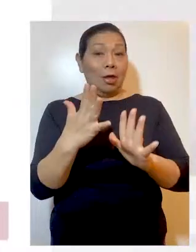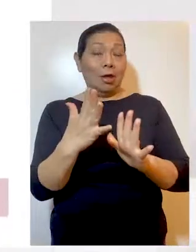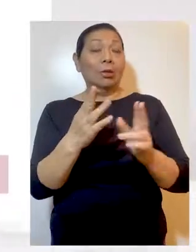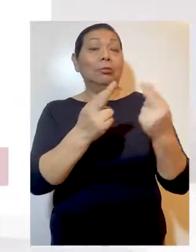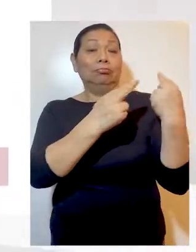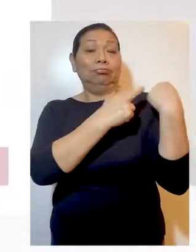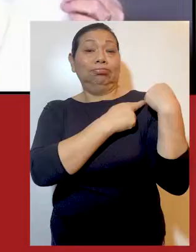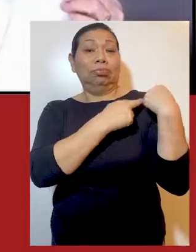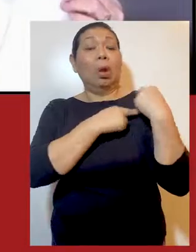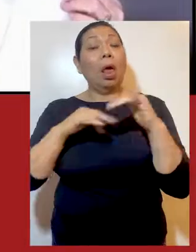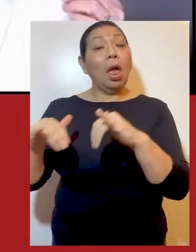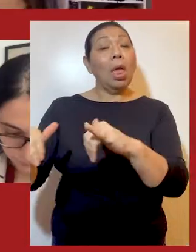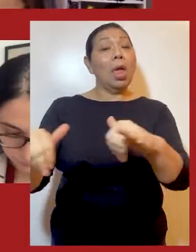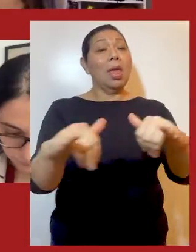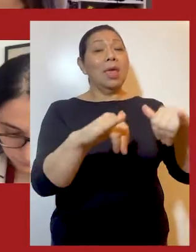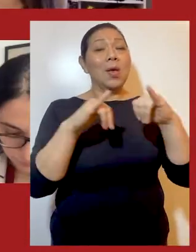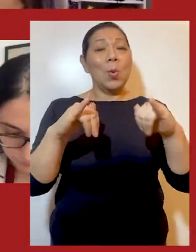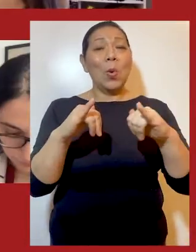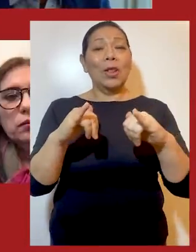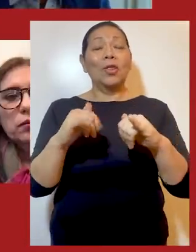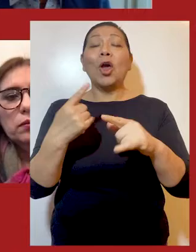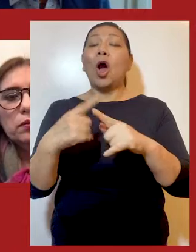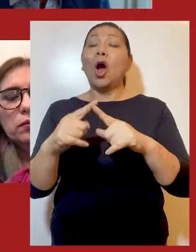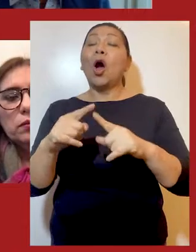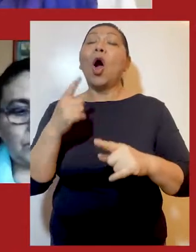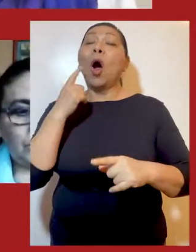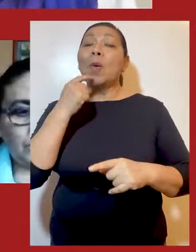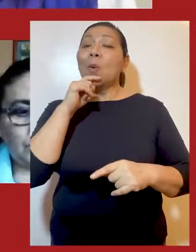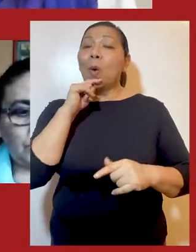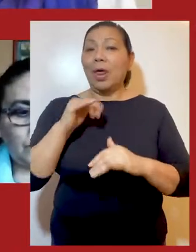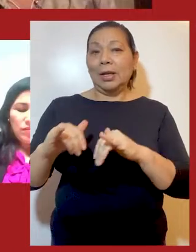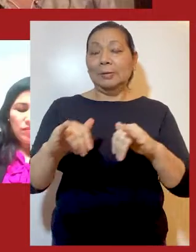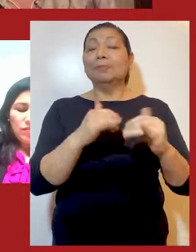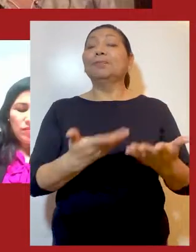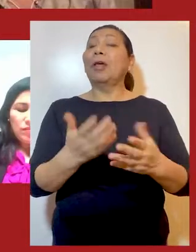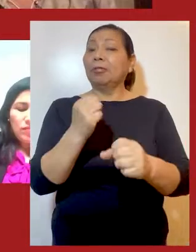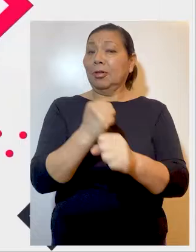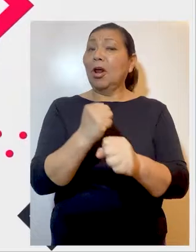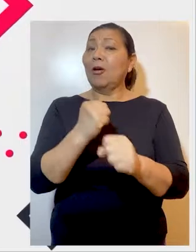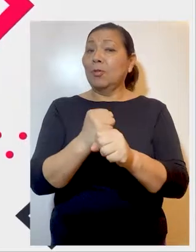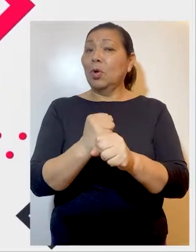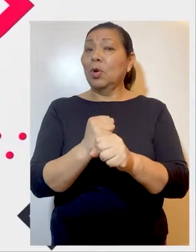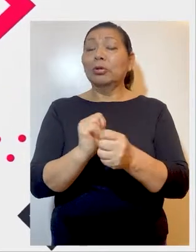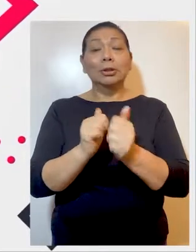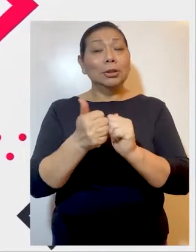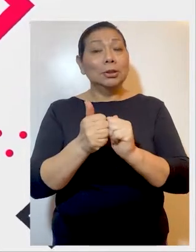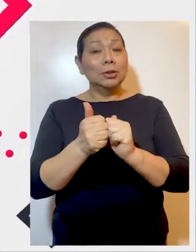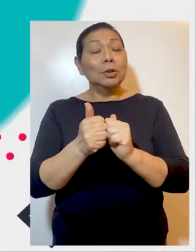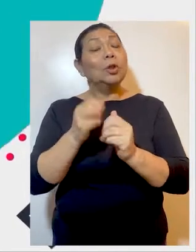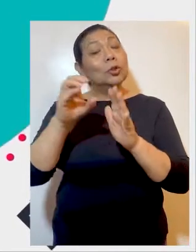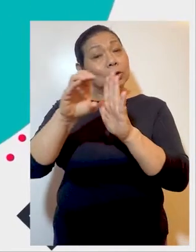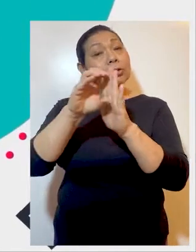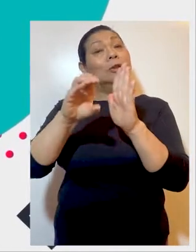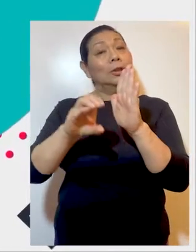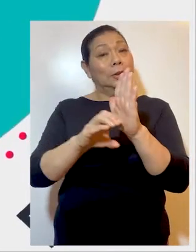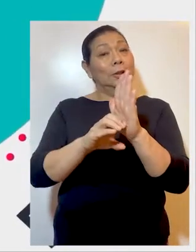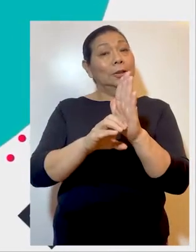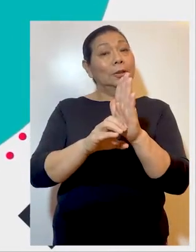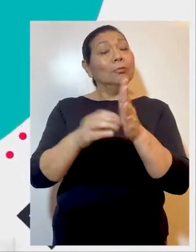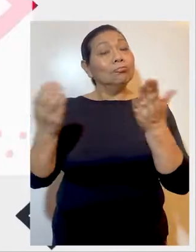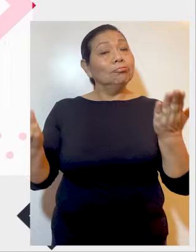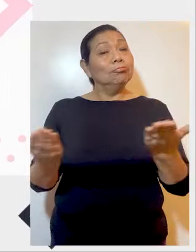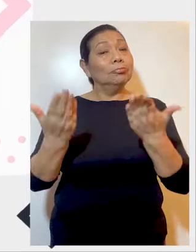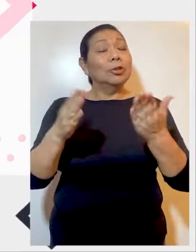con 10 compromisos orientados a la igualdad de oportunidades entre hombres y mujeres. Elaboró el concurso Trómez de la